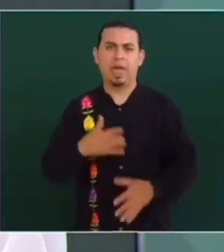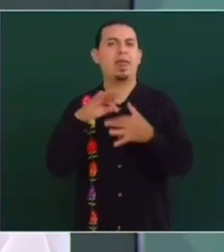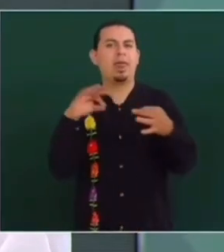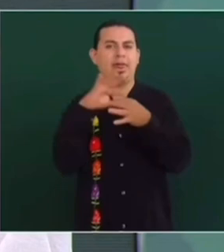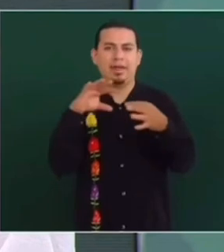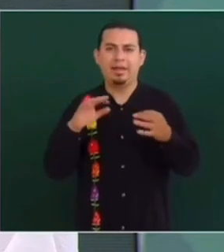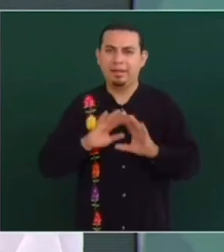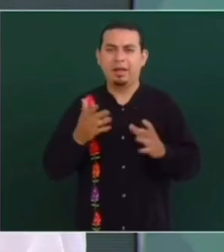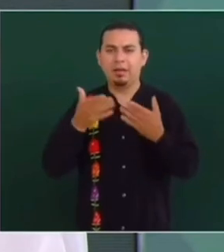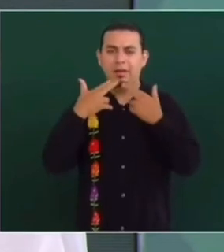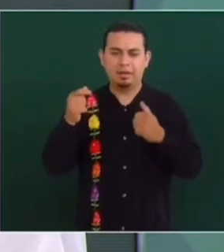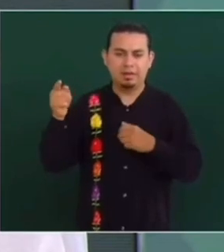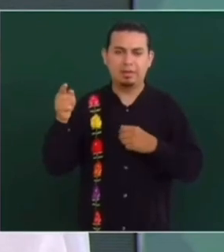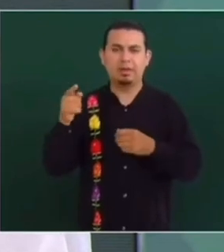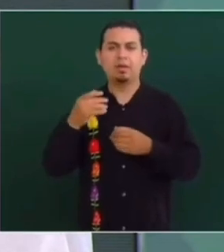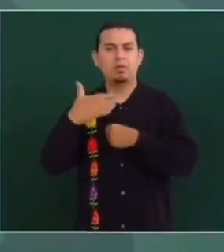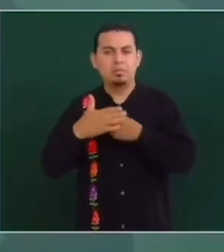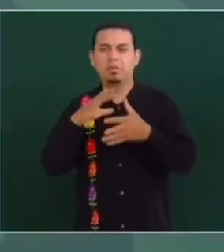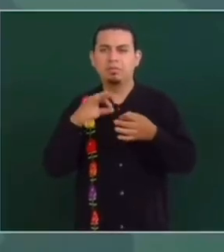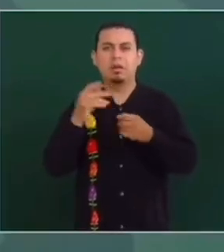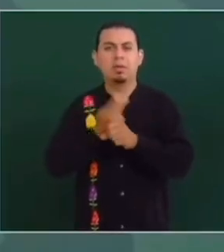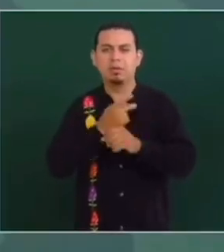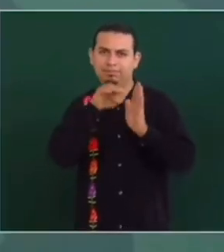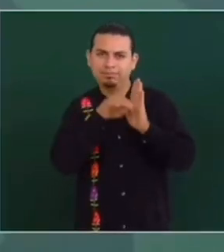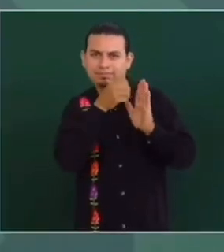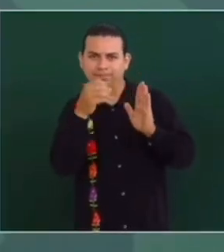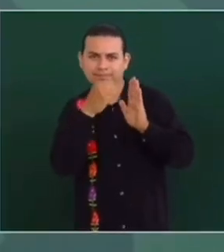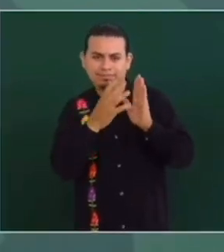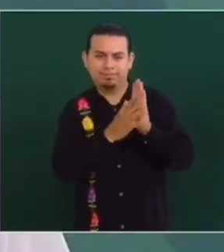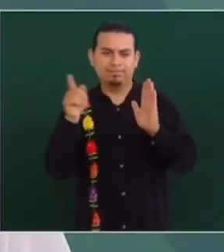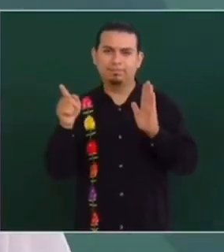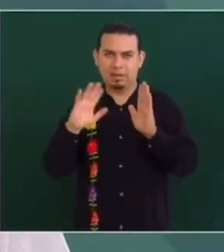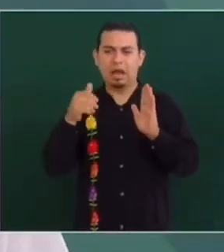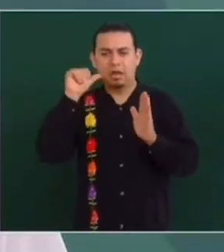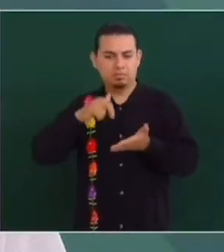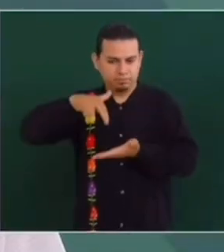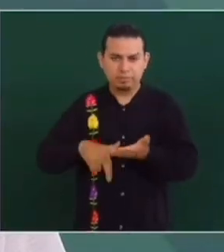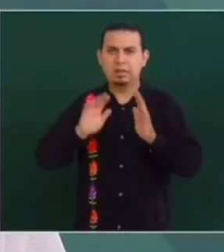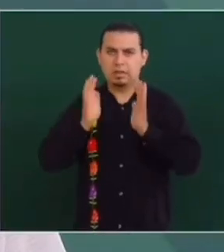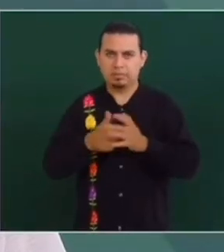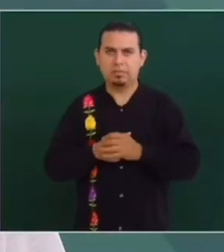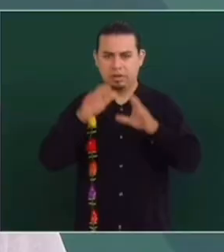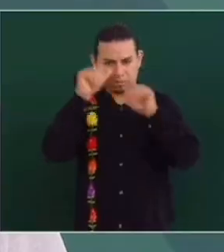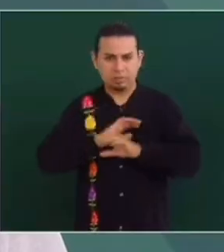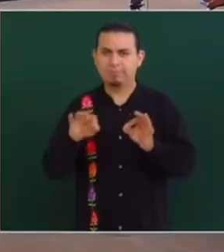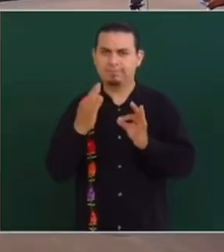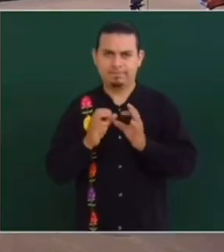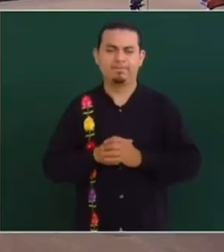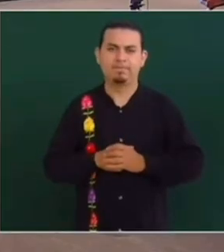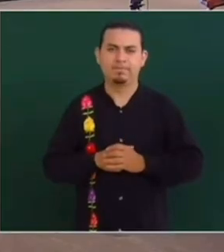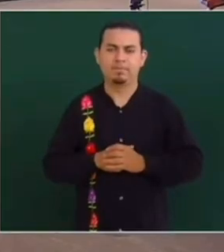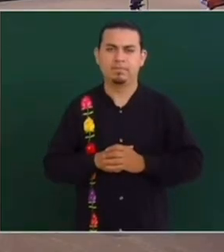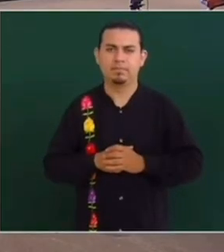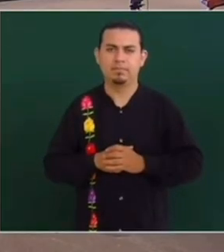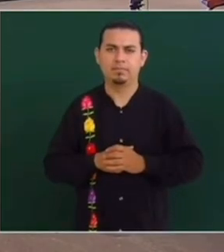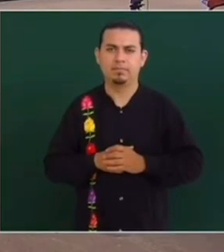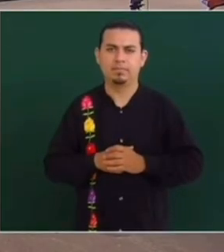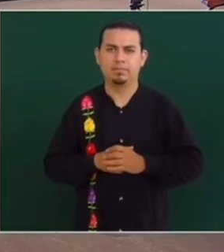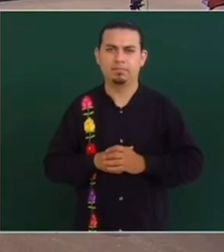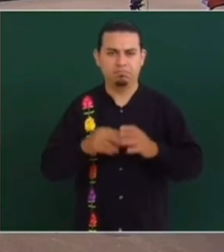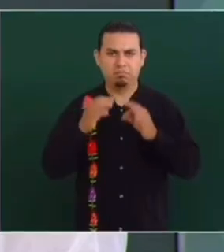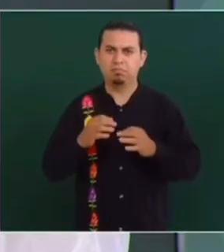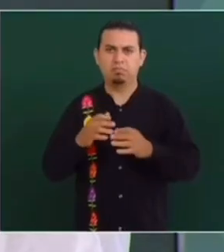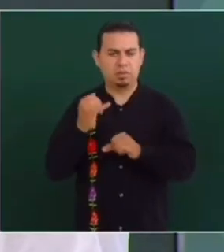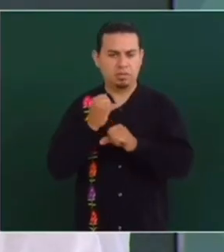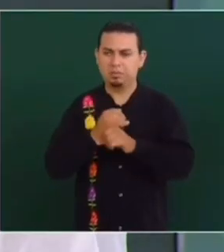adelanté. Ahora la Secretaría de Hacienda va a dar el informe técnico porque ayer se firmó el acuerdo. Entonces